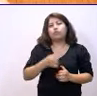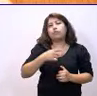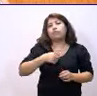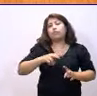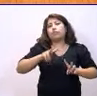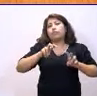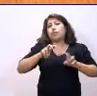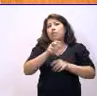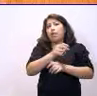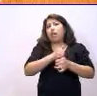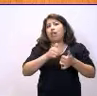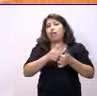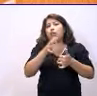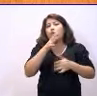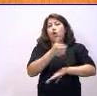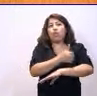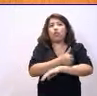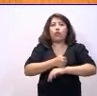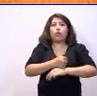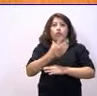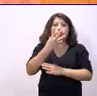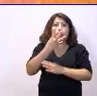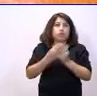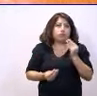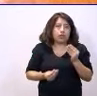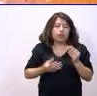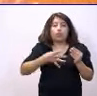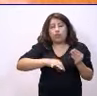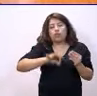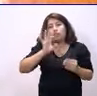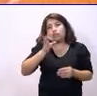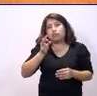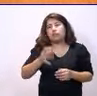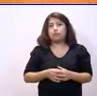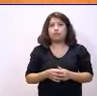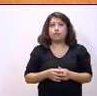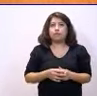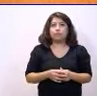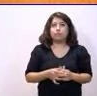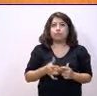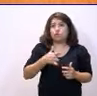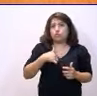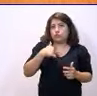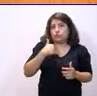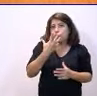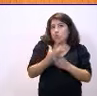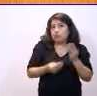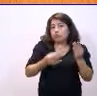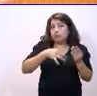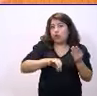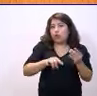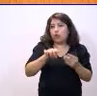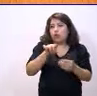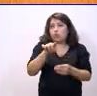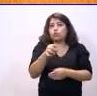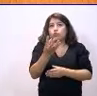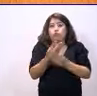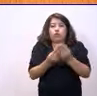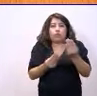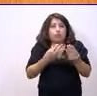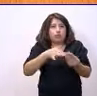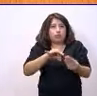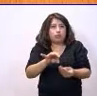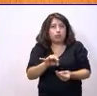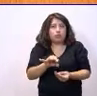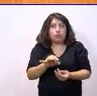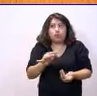los ciudadanos pueden equivocarse cuando voten, evidentemente. Como yo puedo equivocarme, como usted mismo ha reconocido, si hasta usted